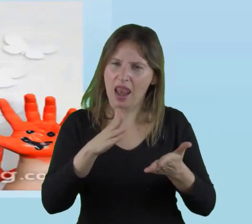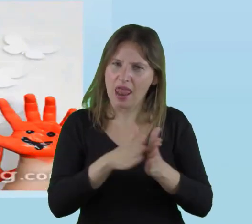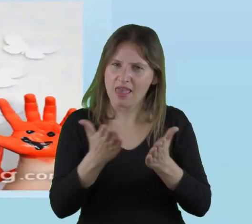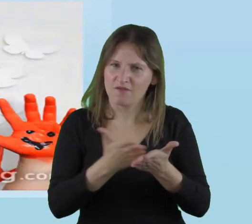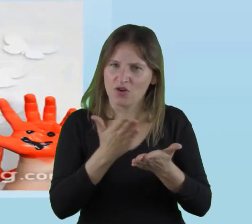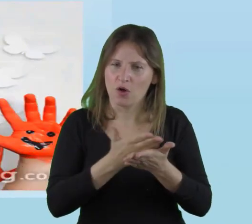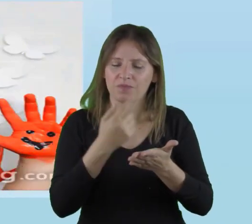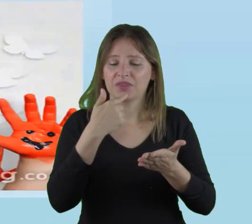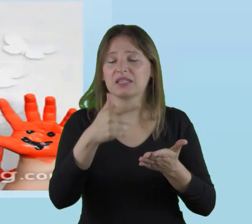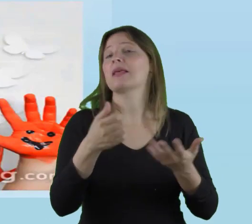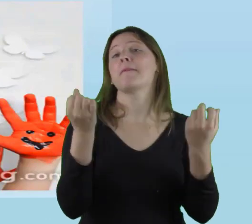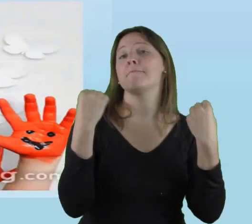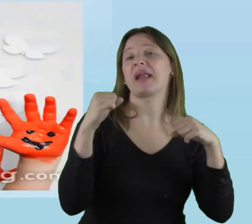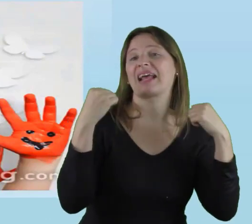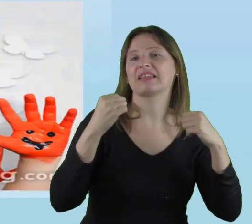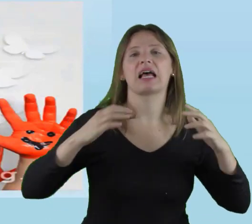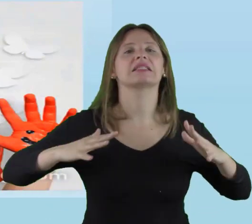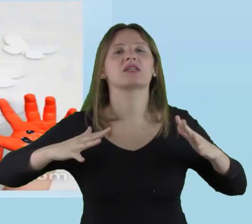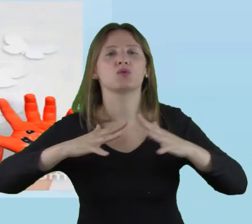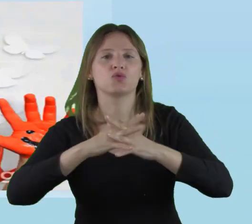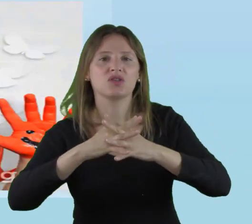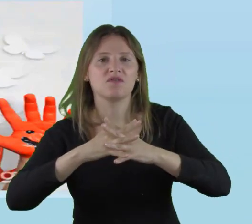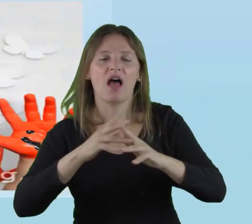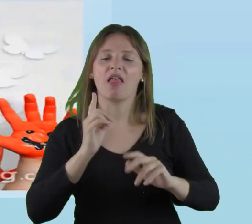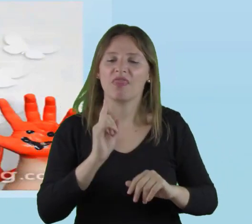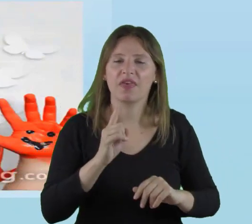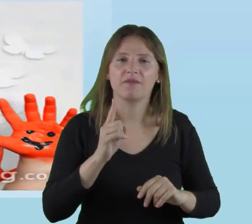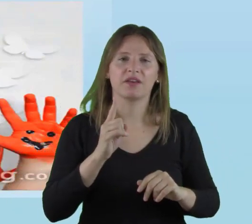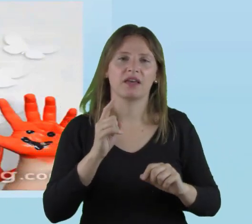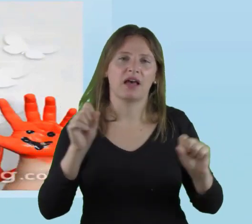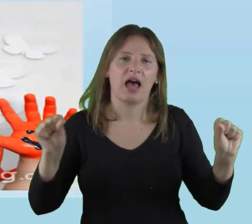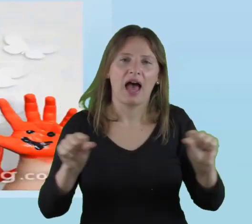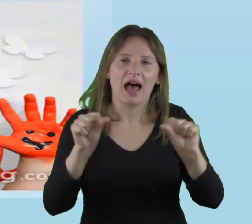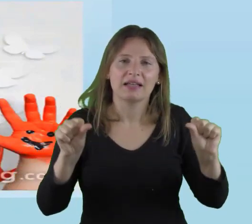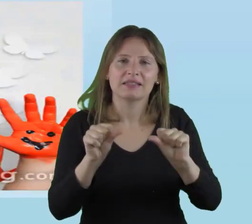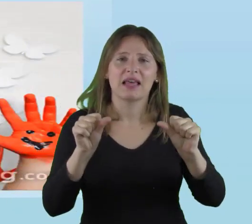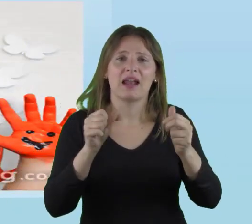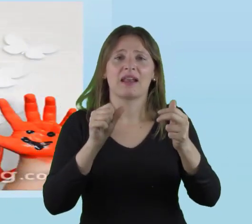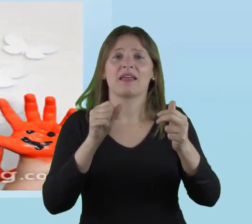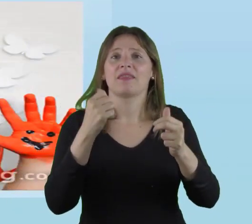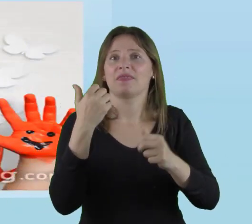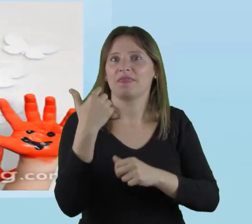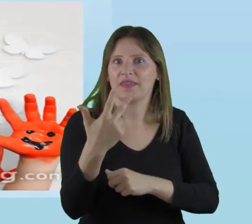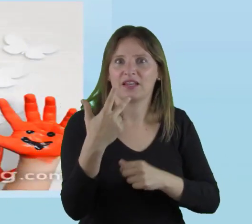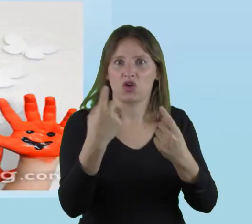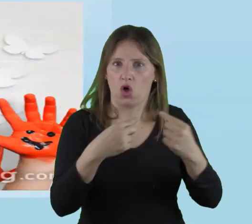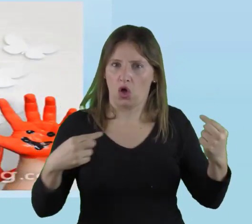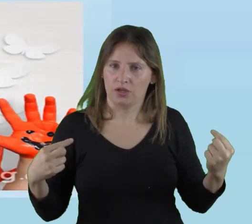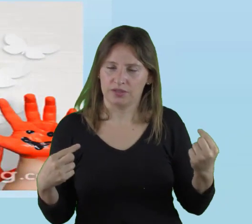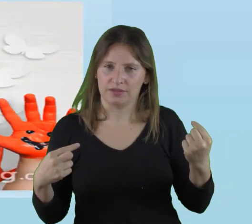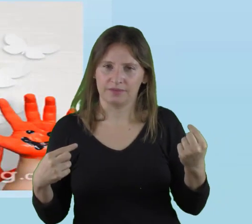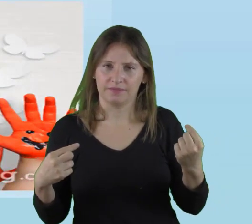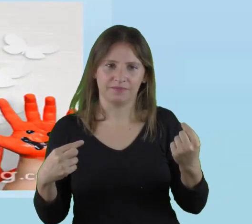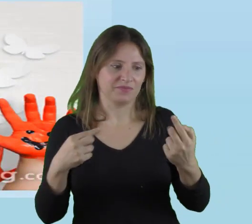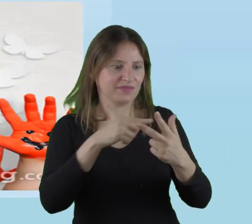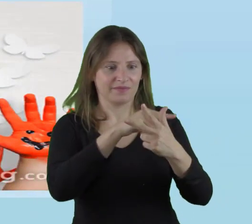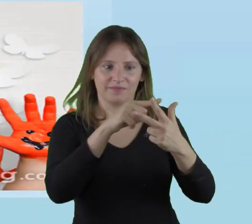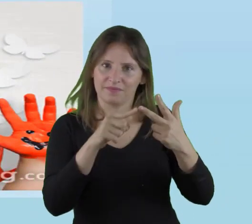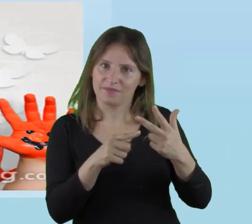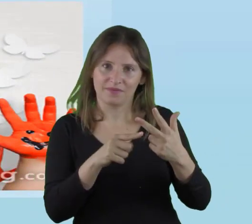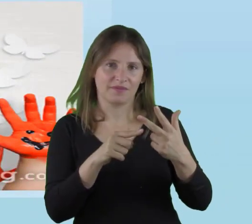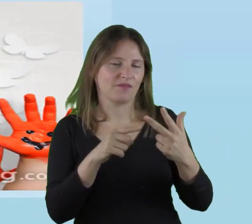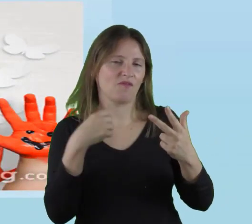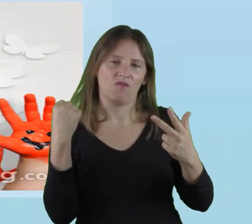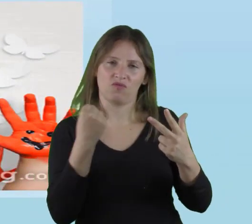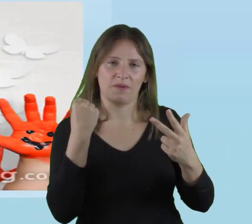En las prácticas inclusivas se debe tener en cuenta tres aspectos que no